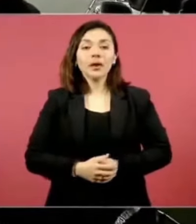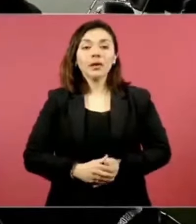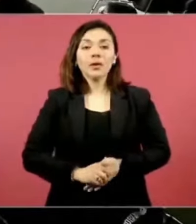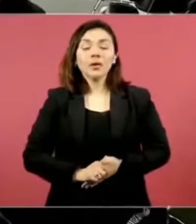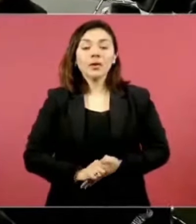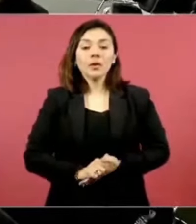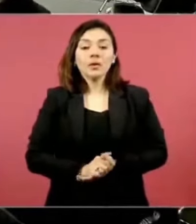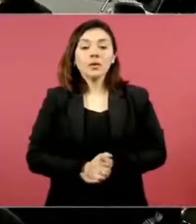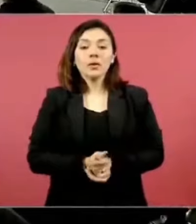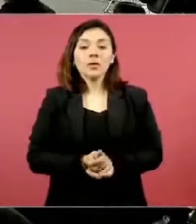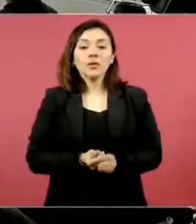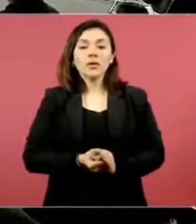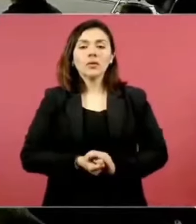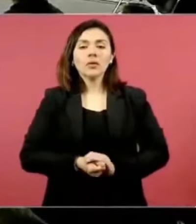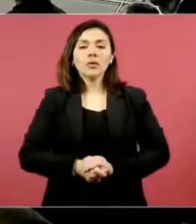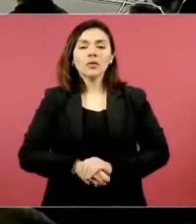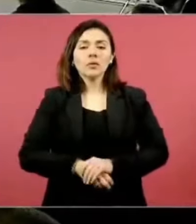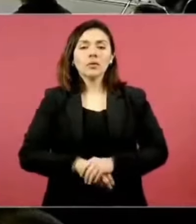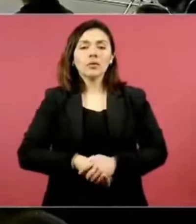no está